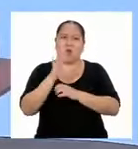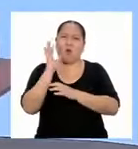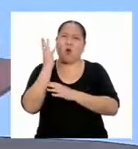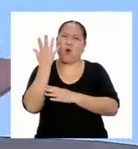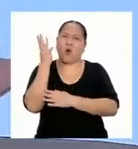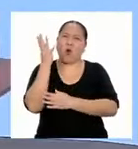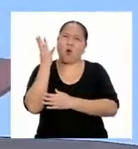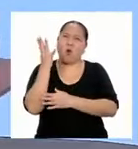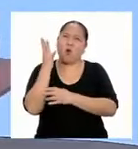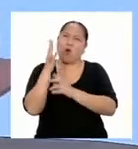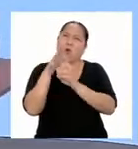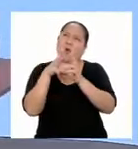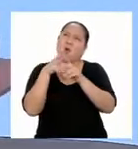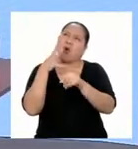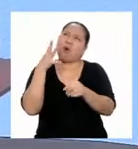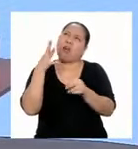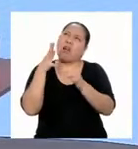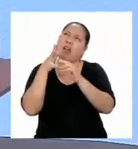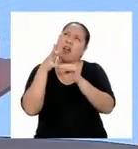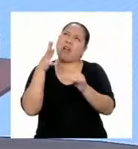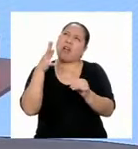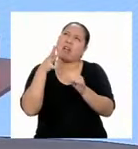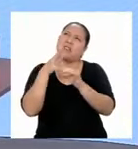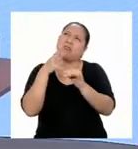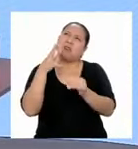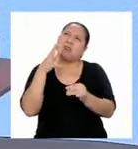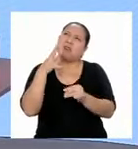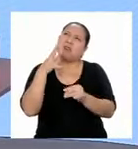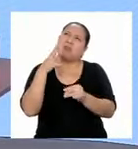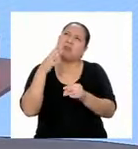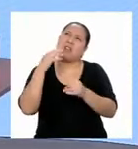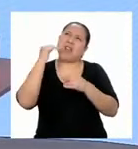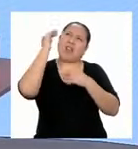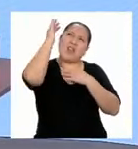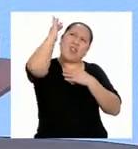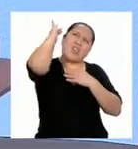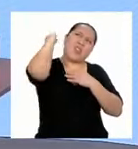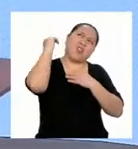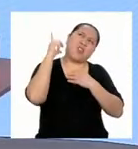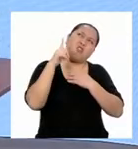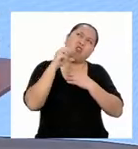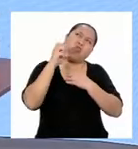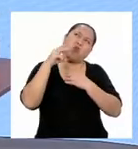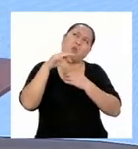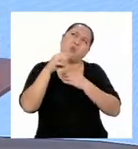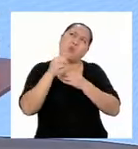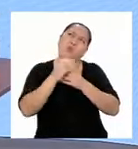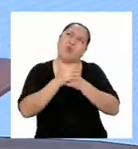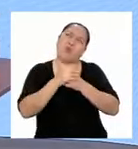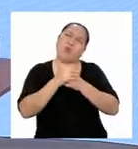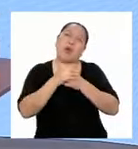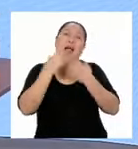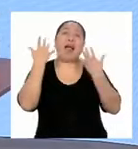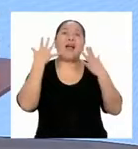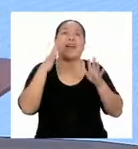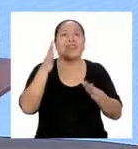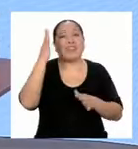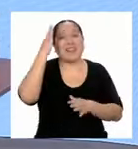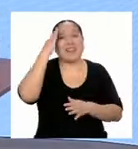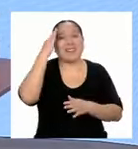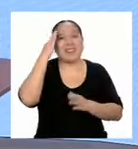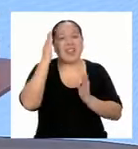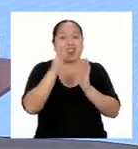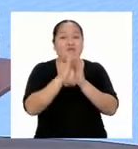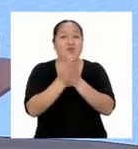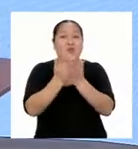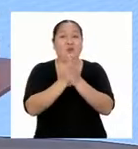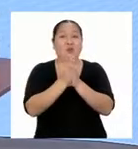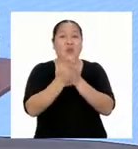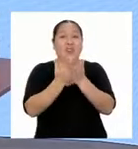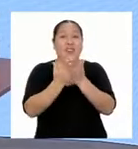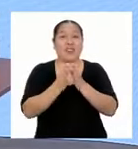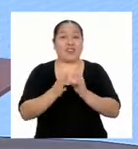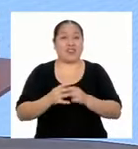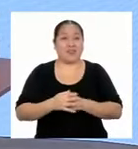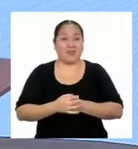Hojas, lomo, hojas, lomo... ¡Ya sé! ¡Es un cuaderno!